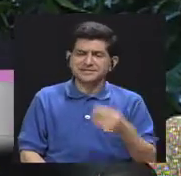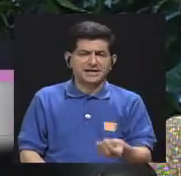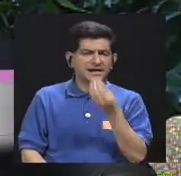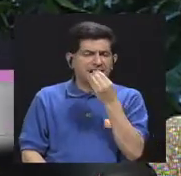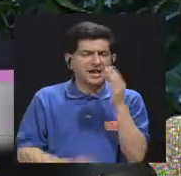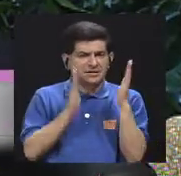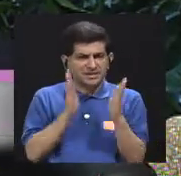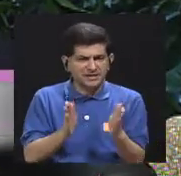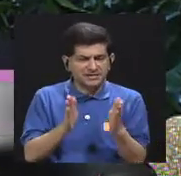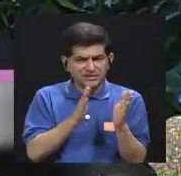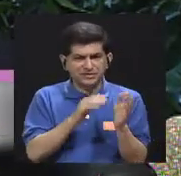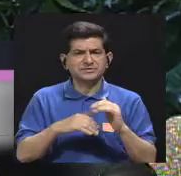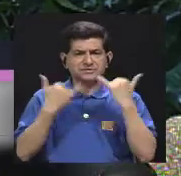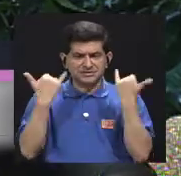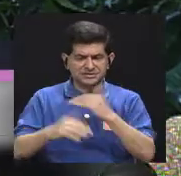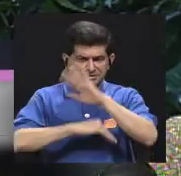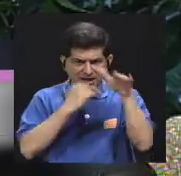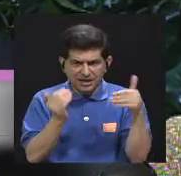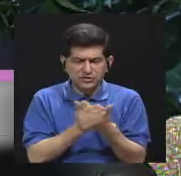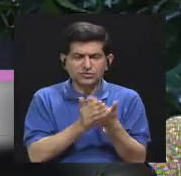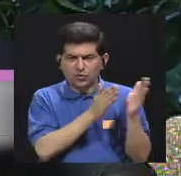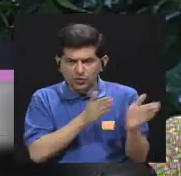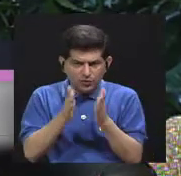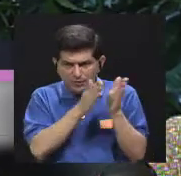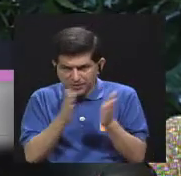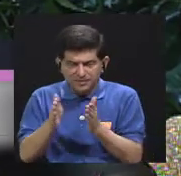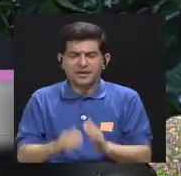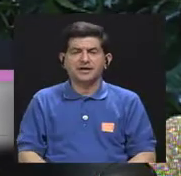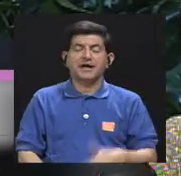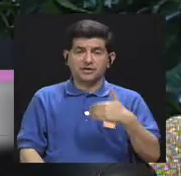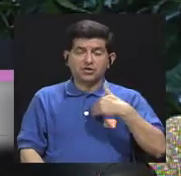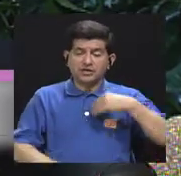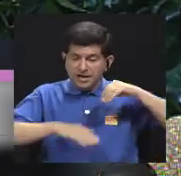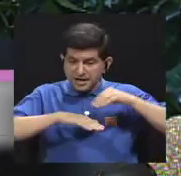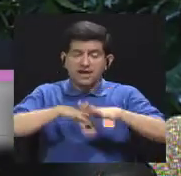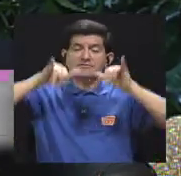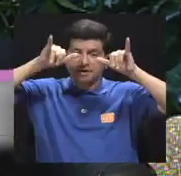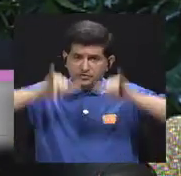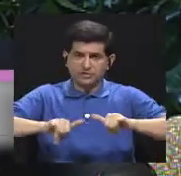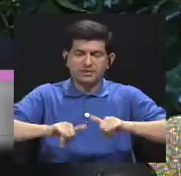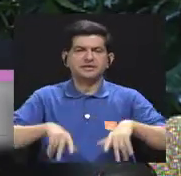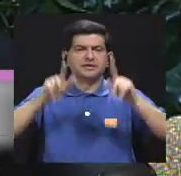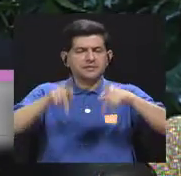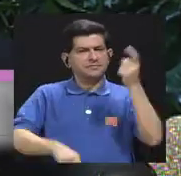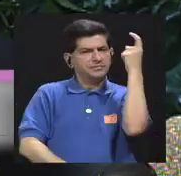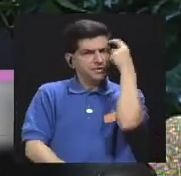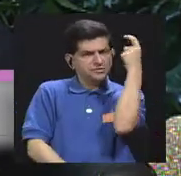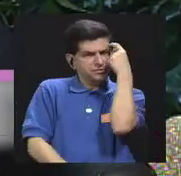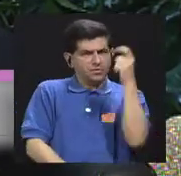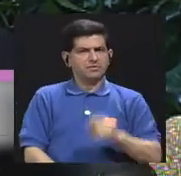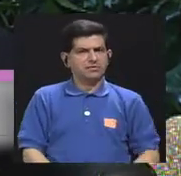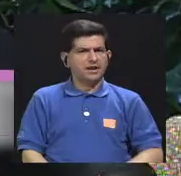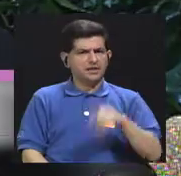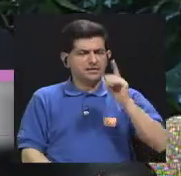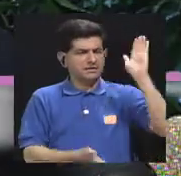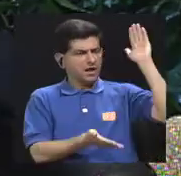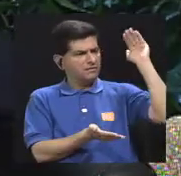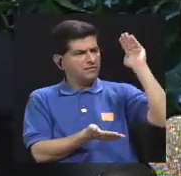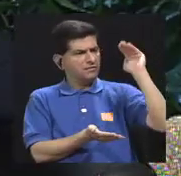piensen que los alimentos procesados además lo tienen por su efecto preservante entonces las personas tienen que pensar en que hay